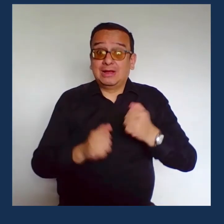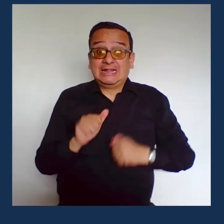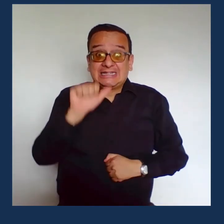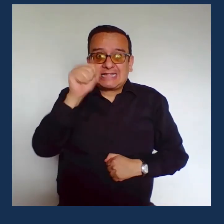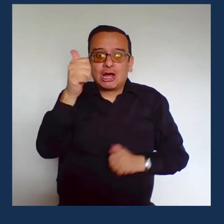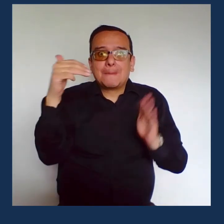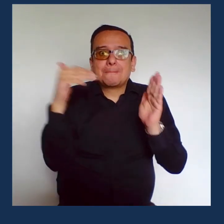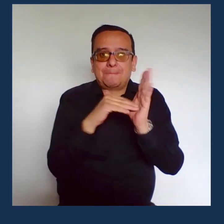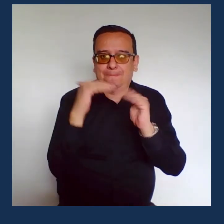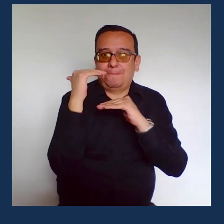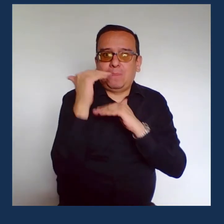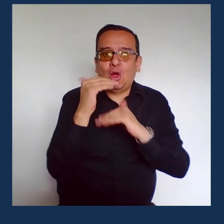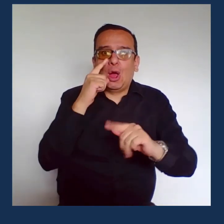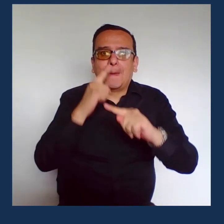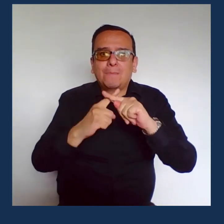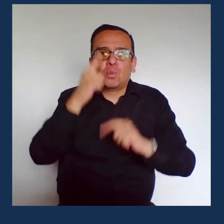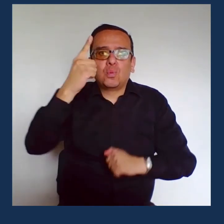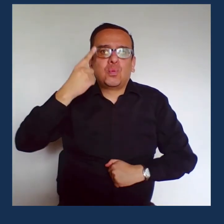COVID-19